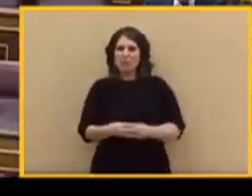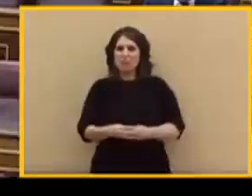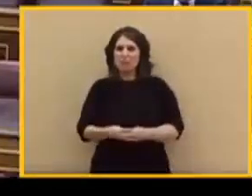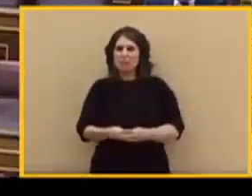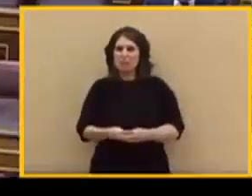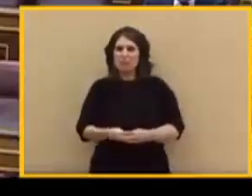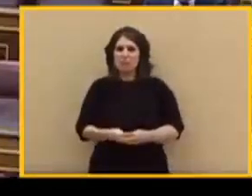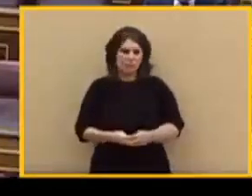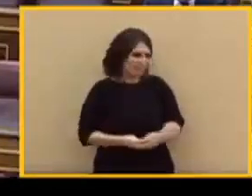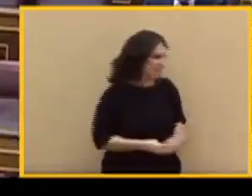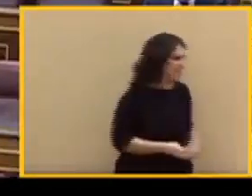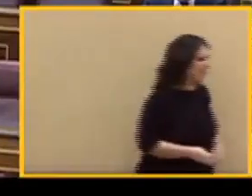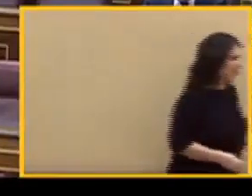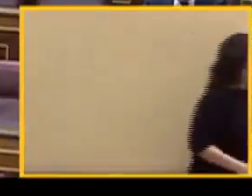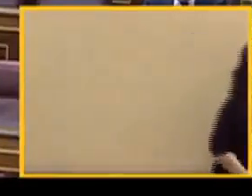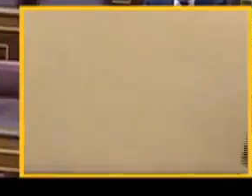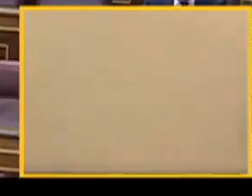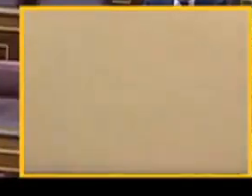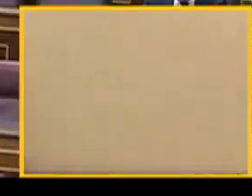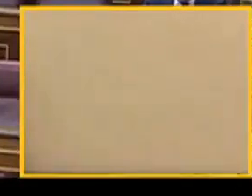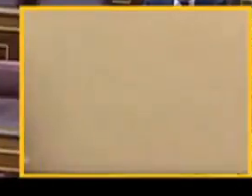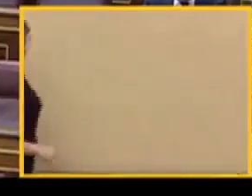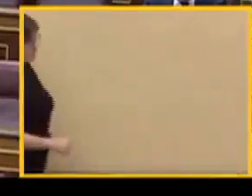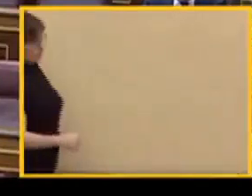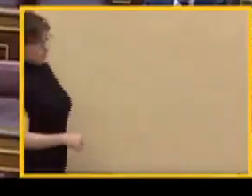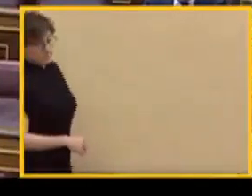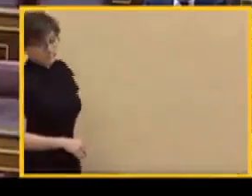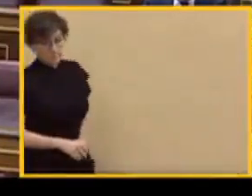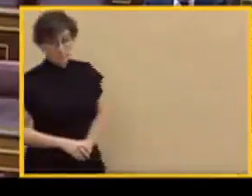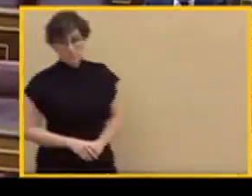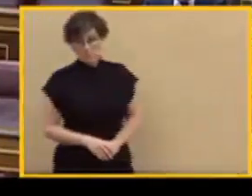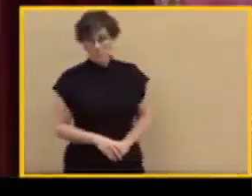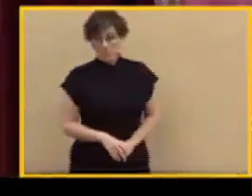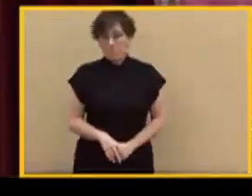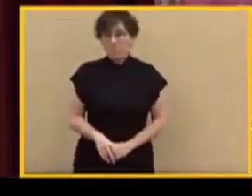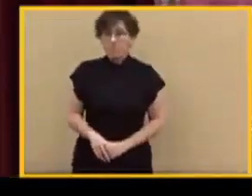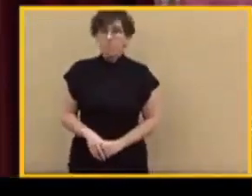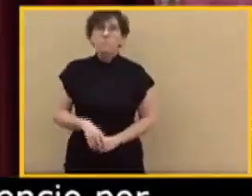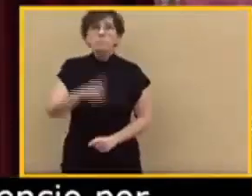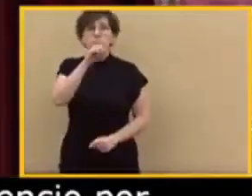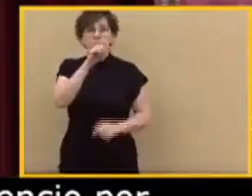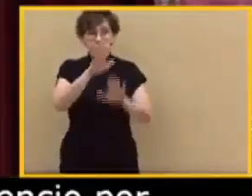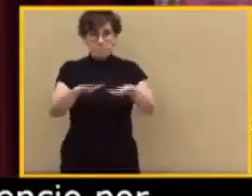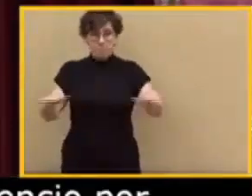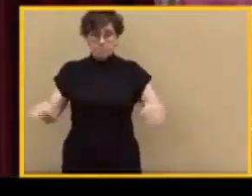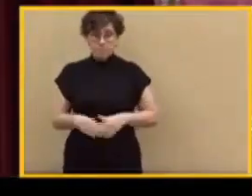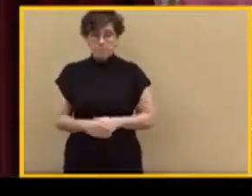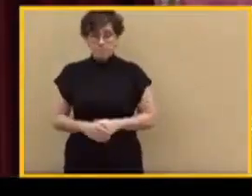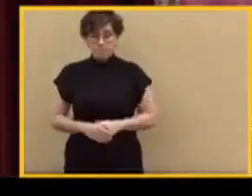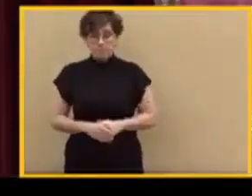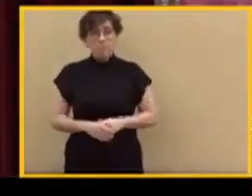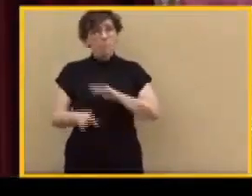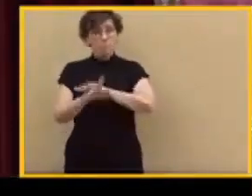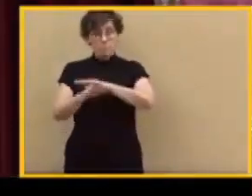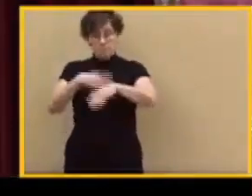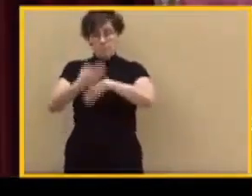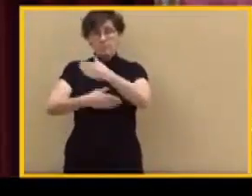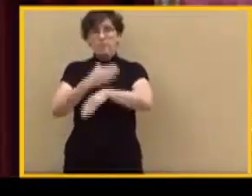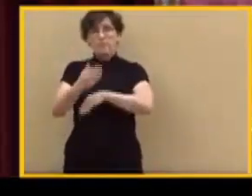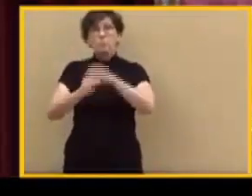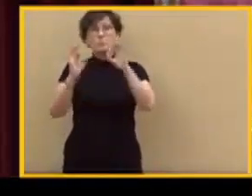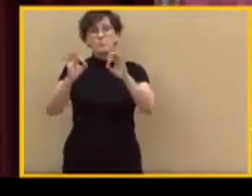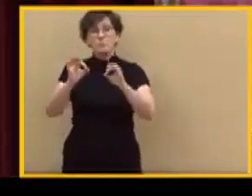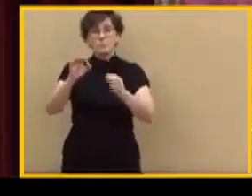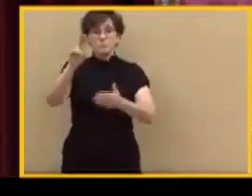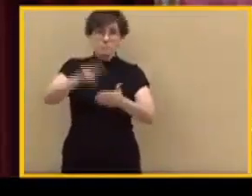Ruego silencio, por favor. Ruego silencio. Continuamos con el punto correspondiente a la convalidación o derogación